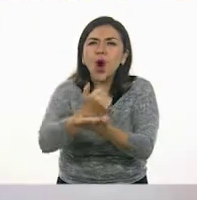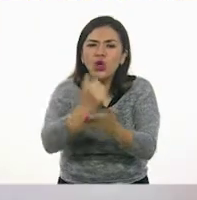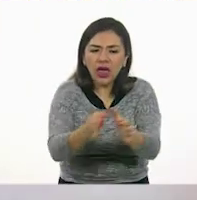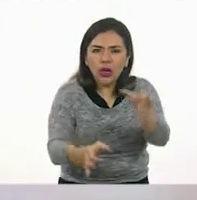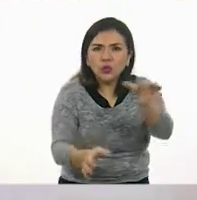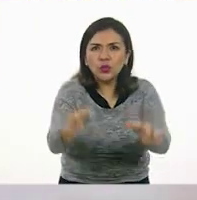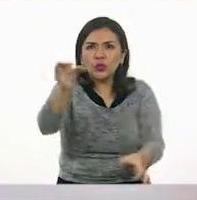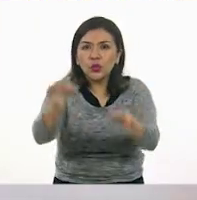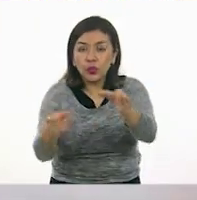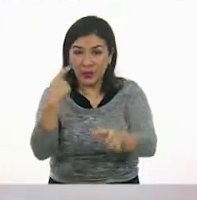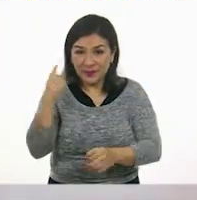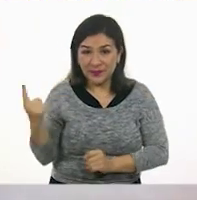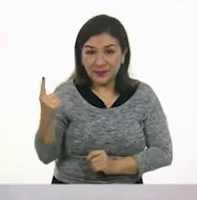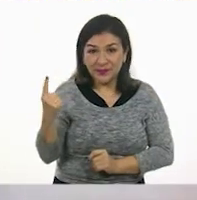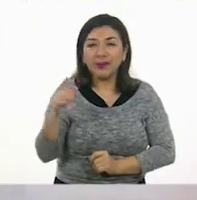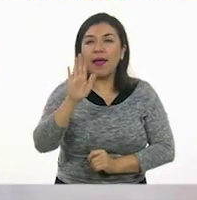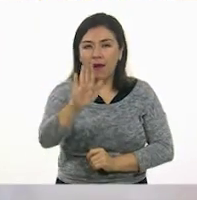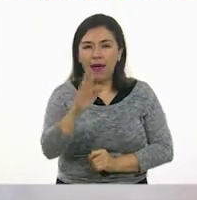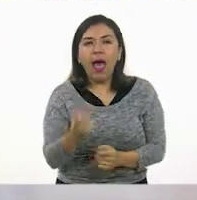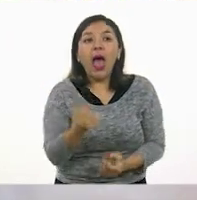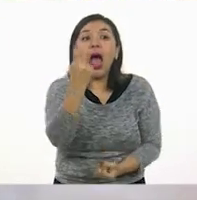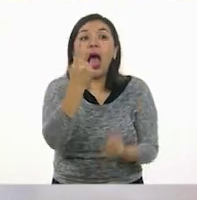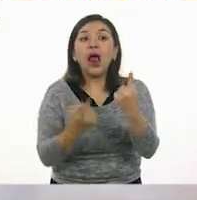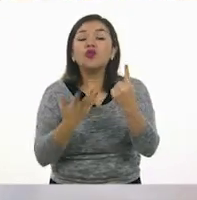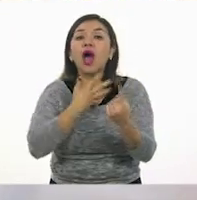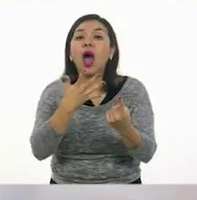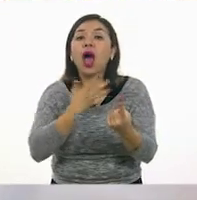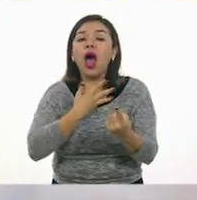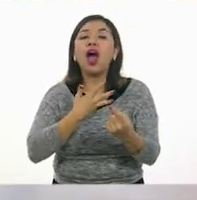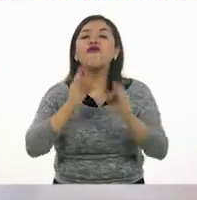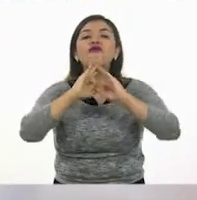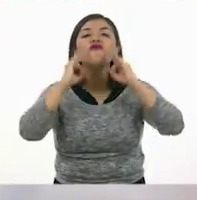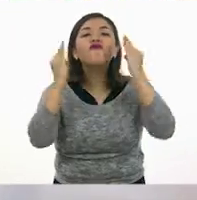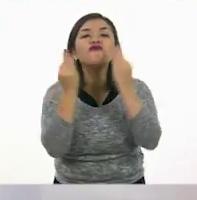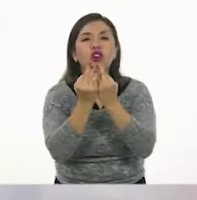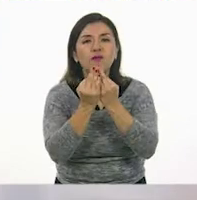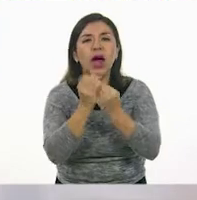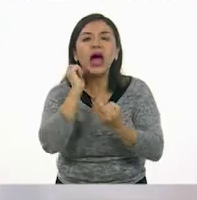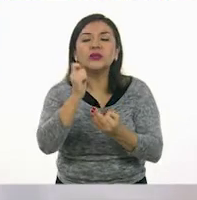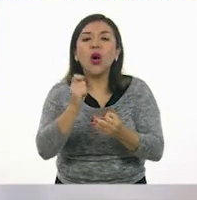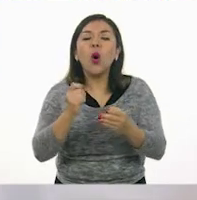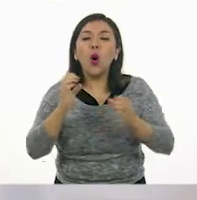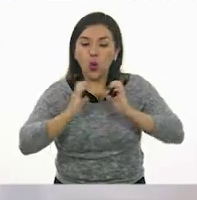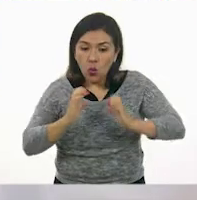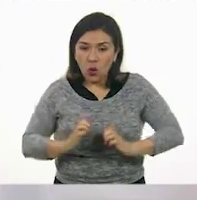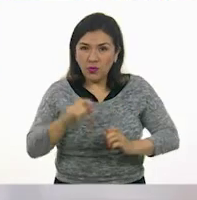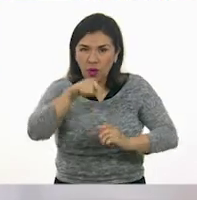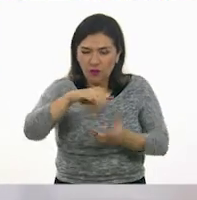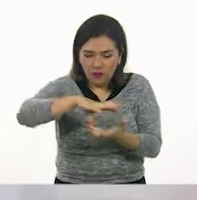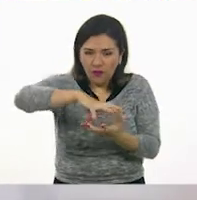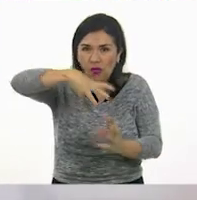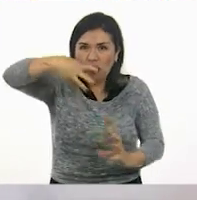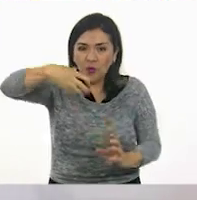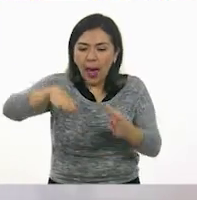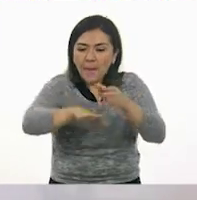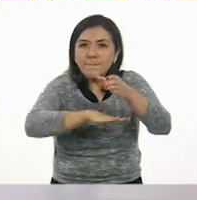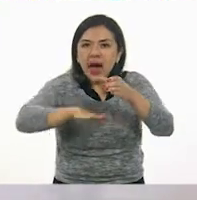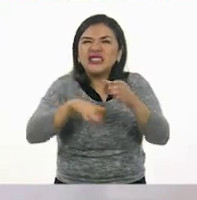algunas figuras geométricas que son las bases de los cuerpos geométricos. ¡Ajá! ¿Sí?